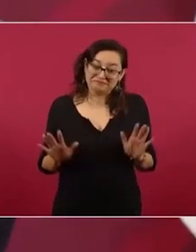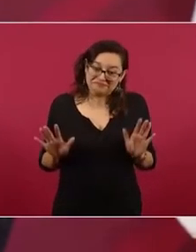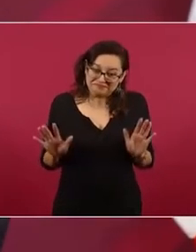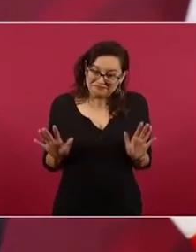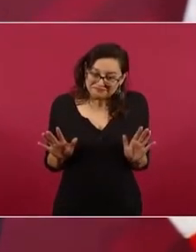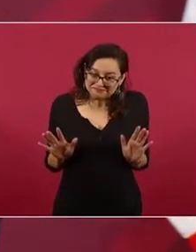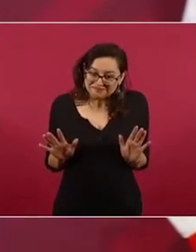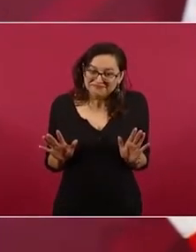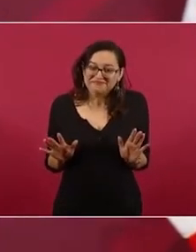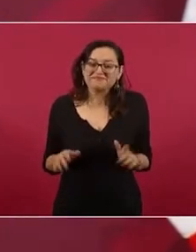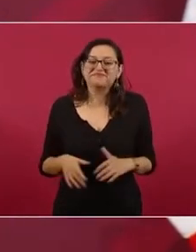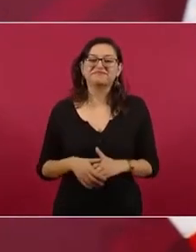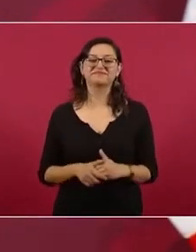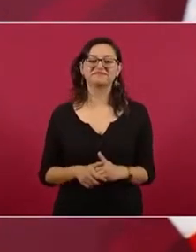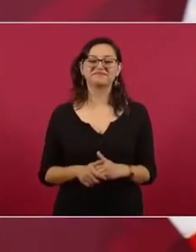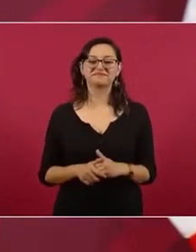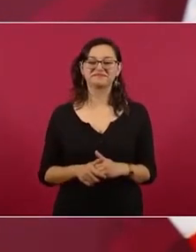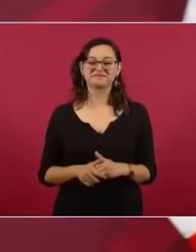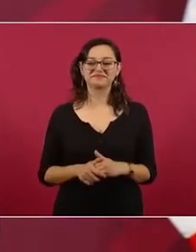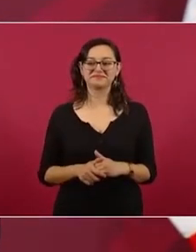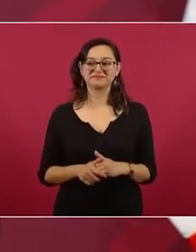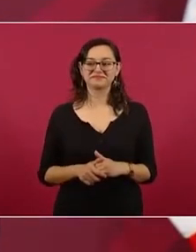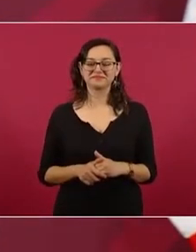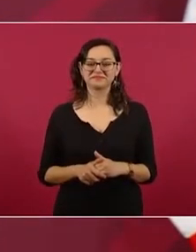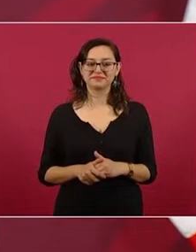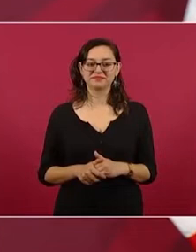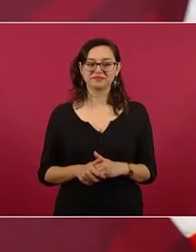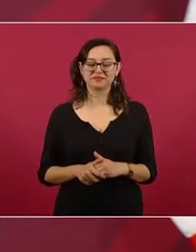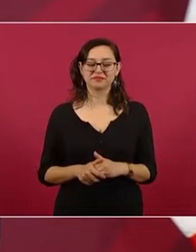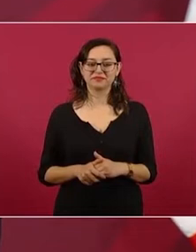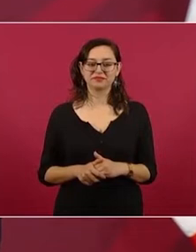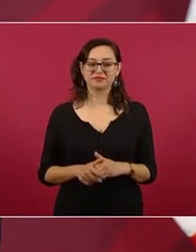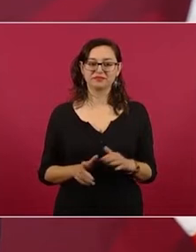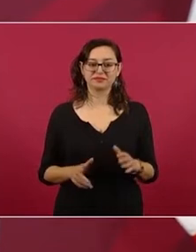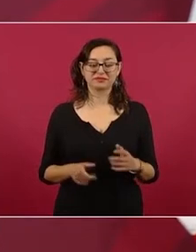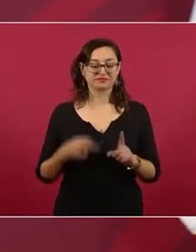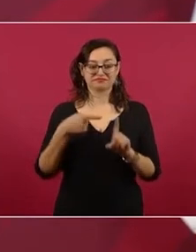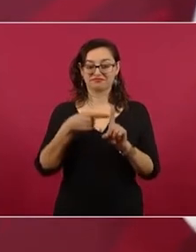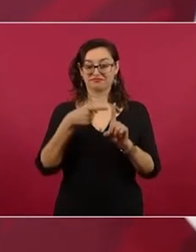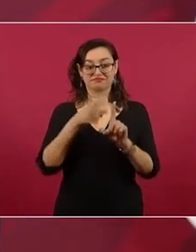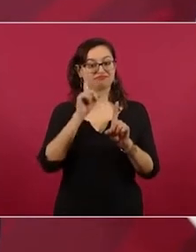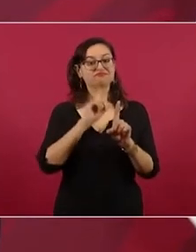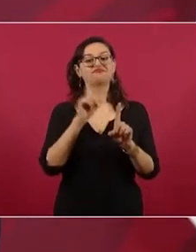y aquí son las dos cosas